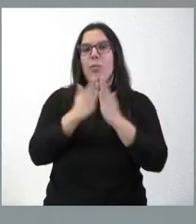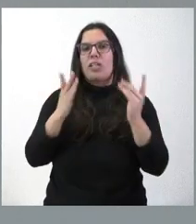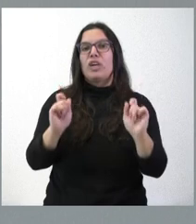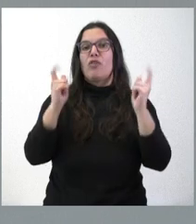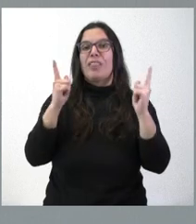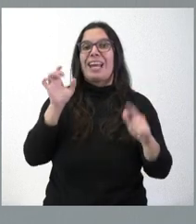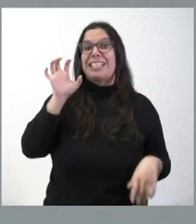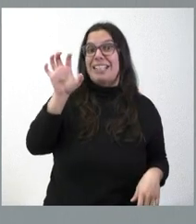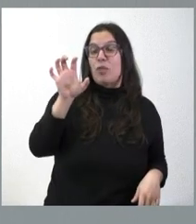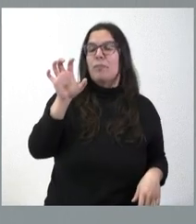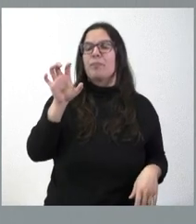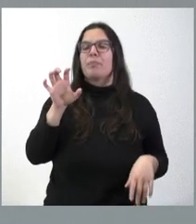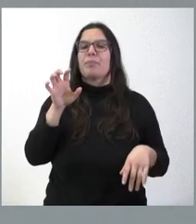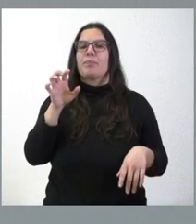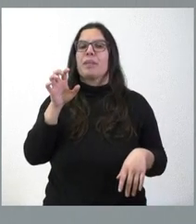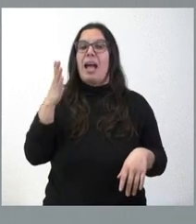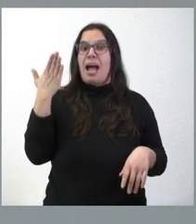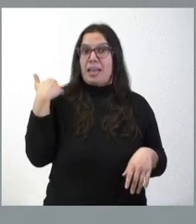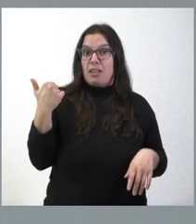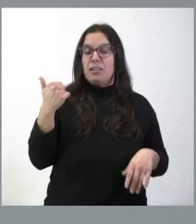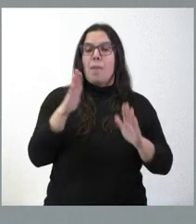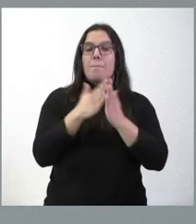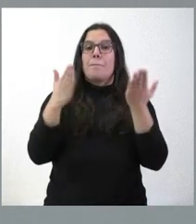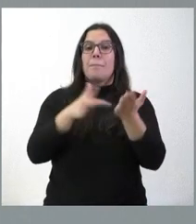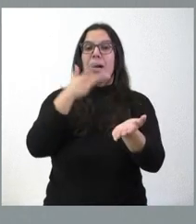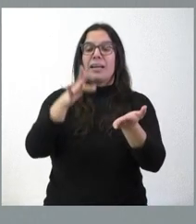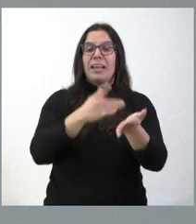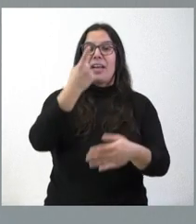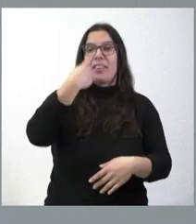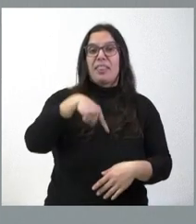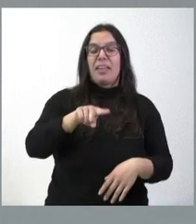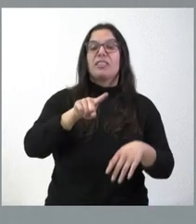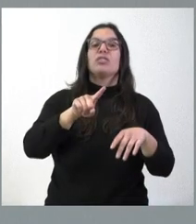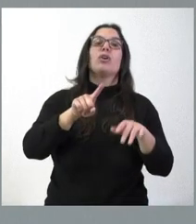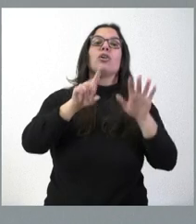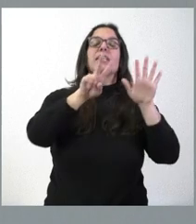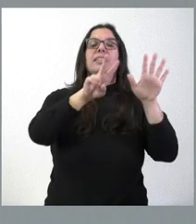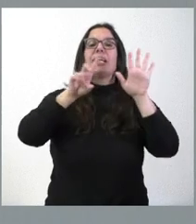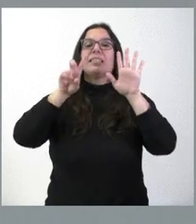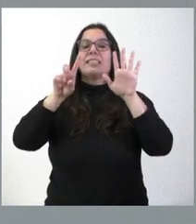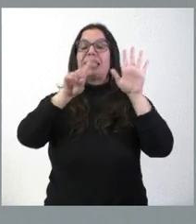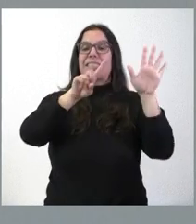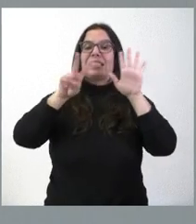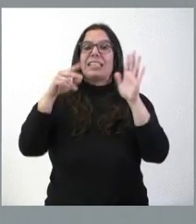boletín oficial del Estado de ayer, en su página 167.578,